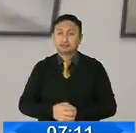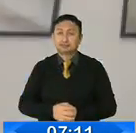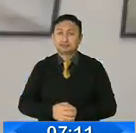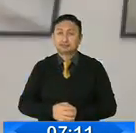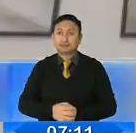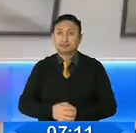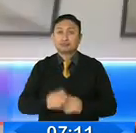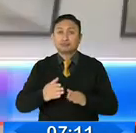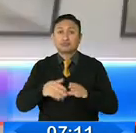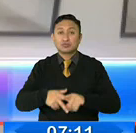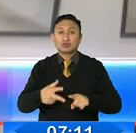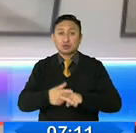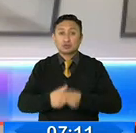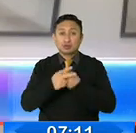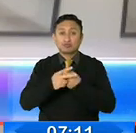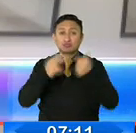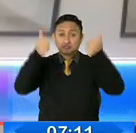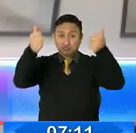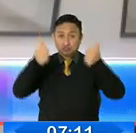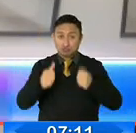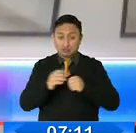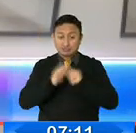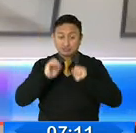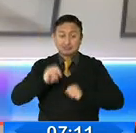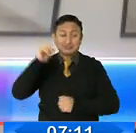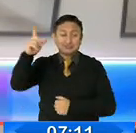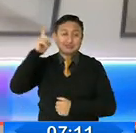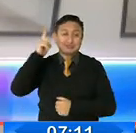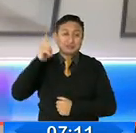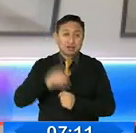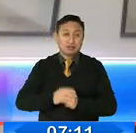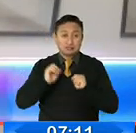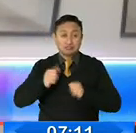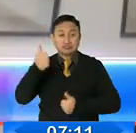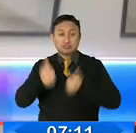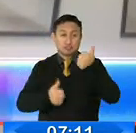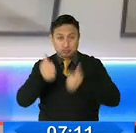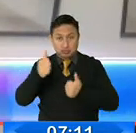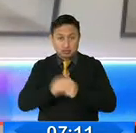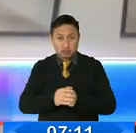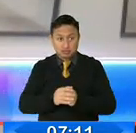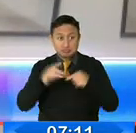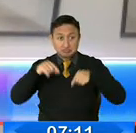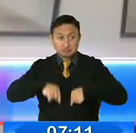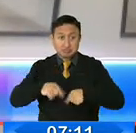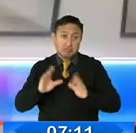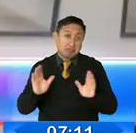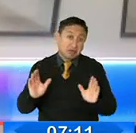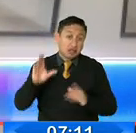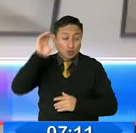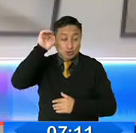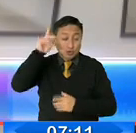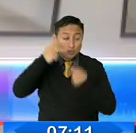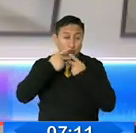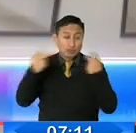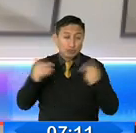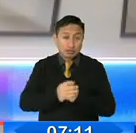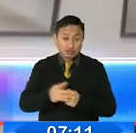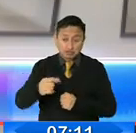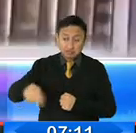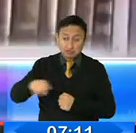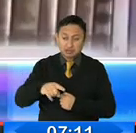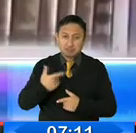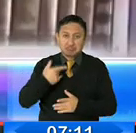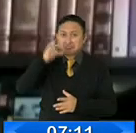campaña electoral con liderazgos, con candidatos que al menos la opinión pública no los tenía previsto.